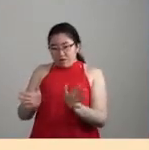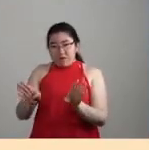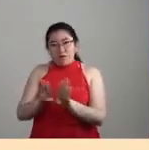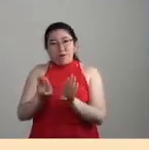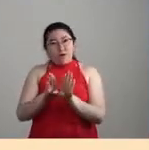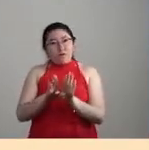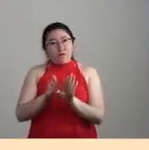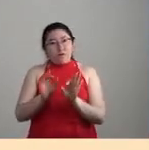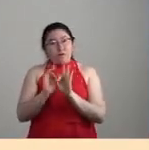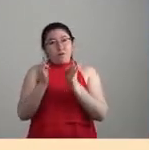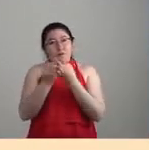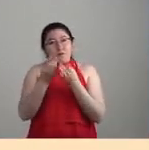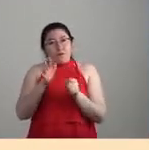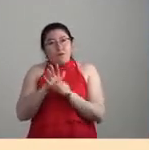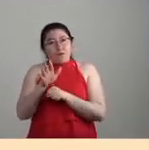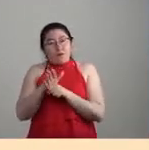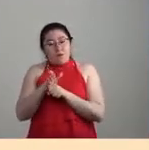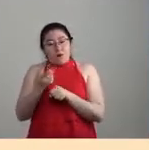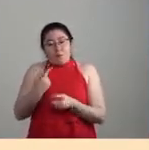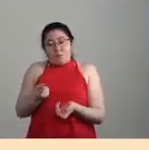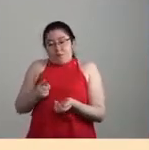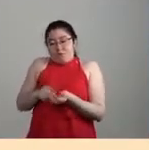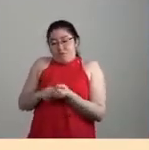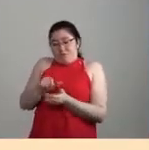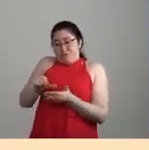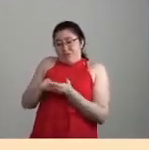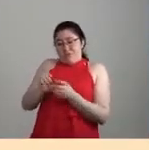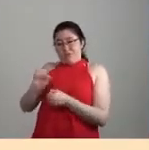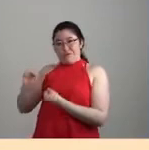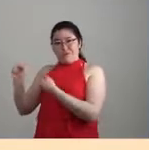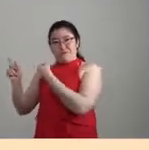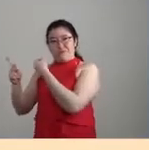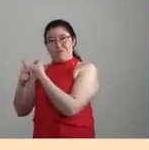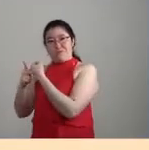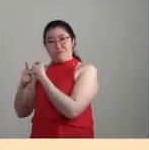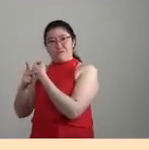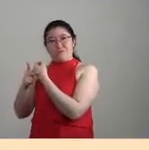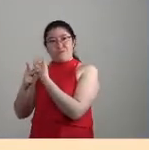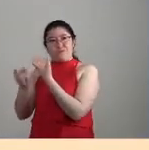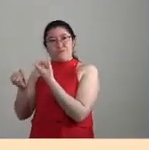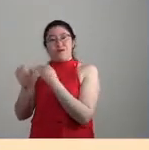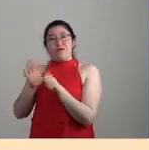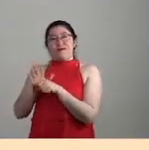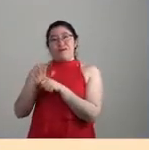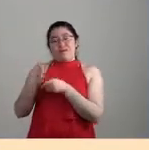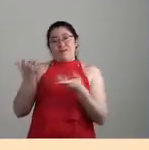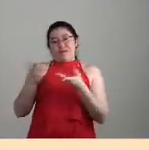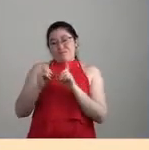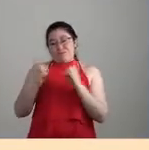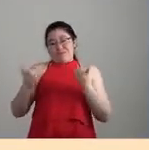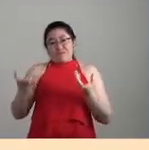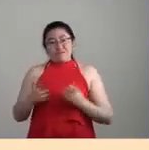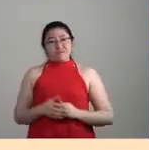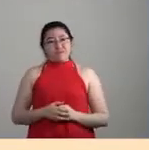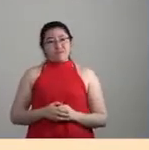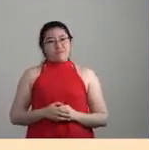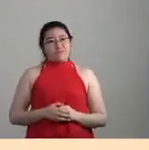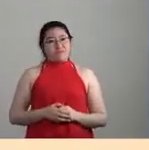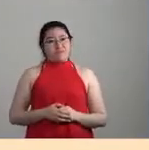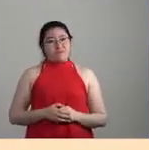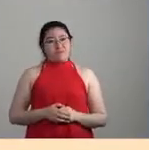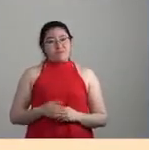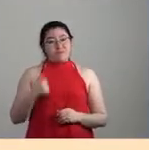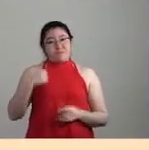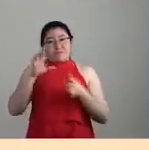meramente eurocéntrica o centrada en Europa y centrada en los que serían las naciones desarrolladas, ¿no? Lo que él venía a